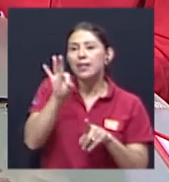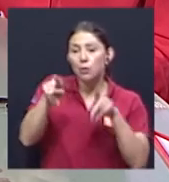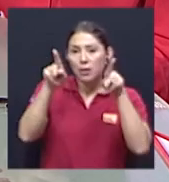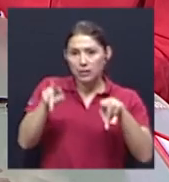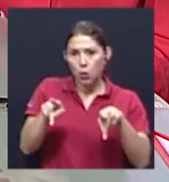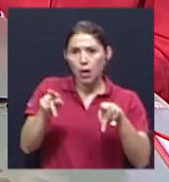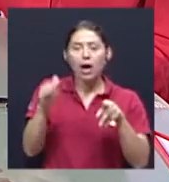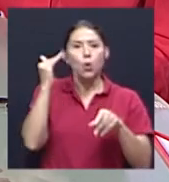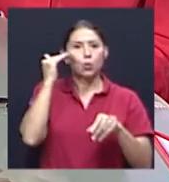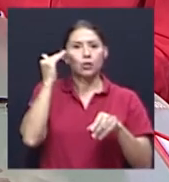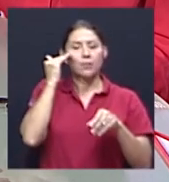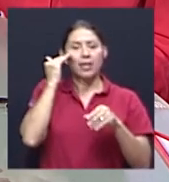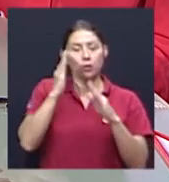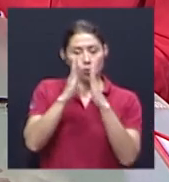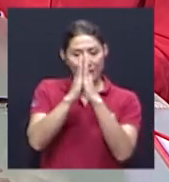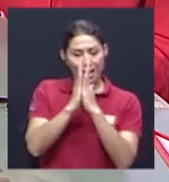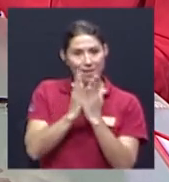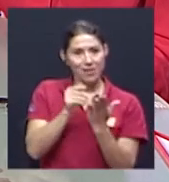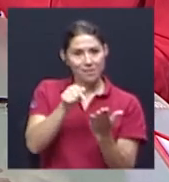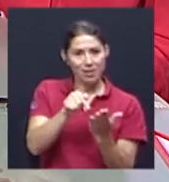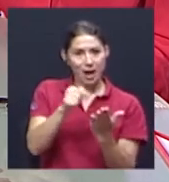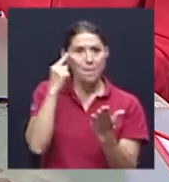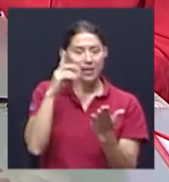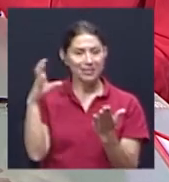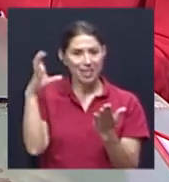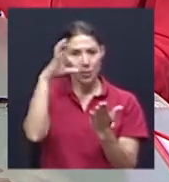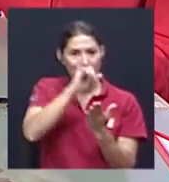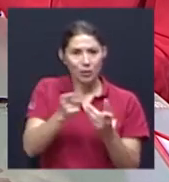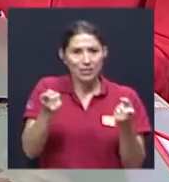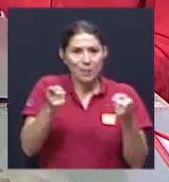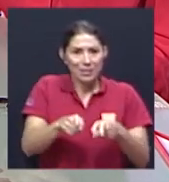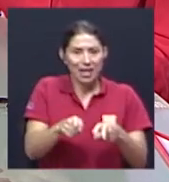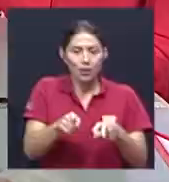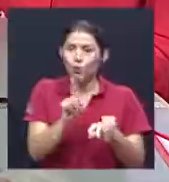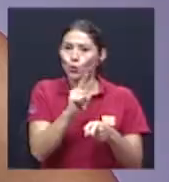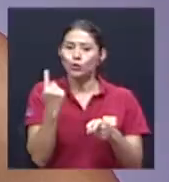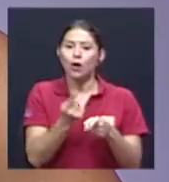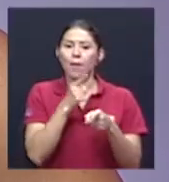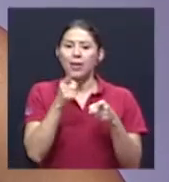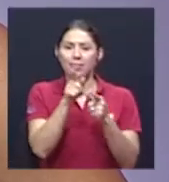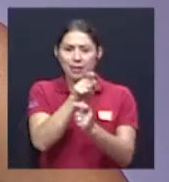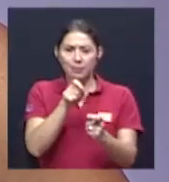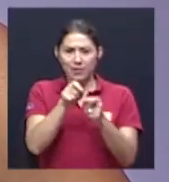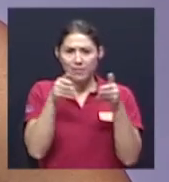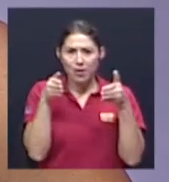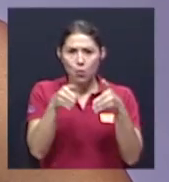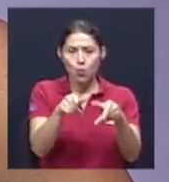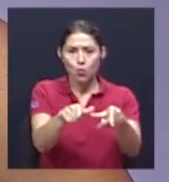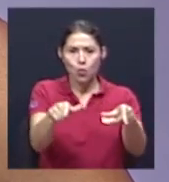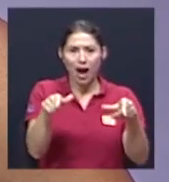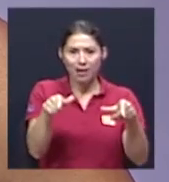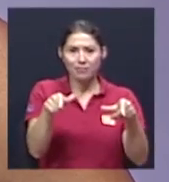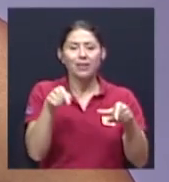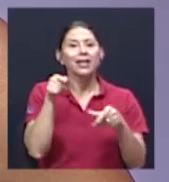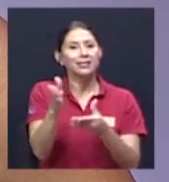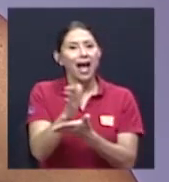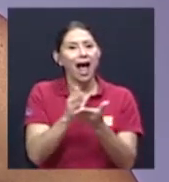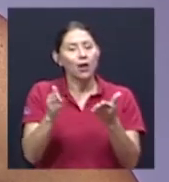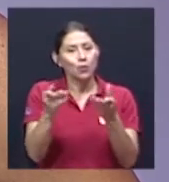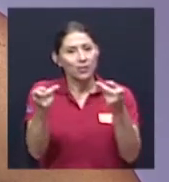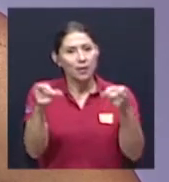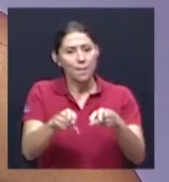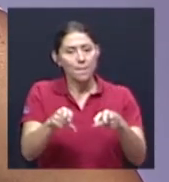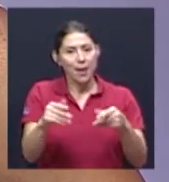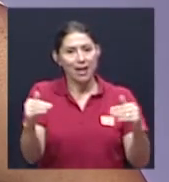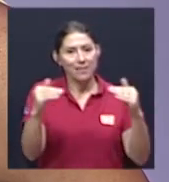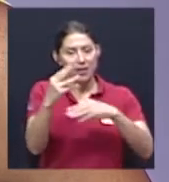está pasando no es sólo un problema de un lugar sino es algo mundial. Bueno, estos conocimientos de la Biblia me imagino que usted los debe de